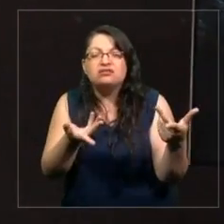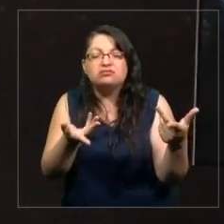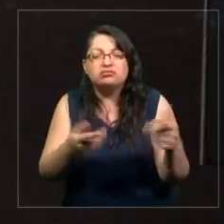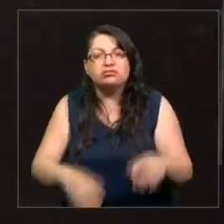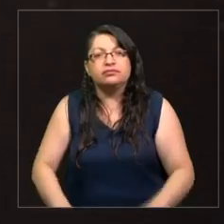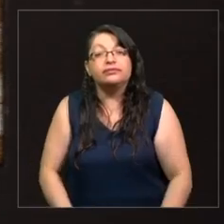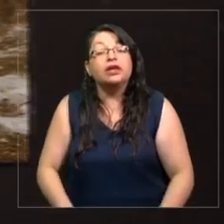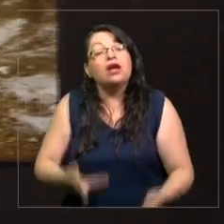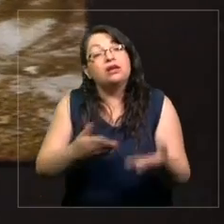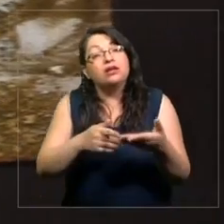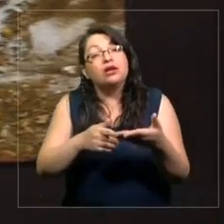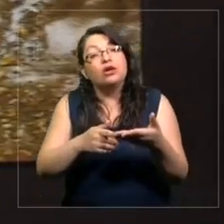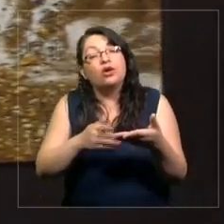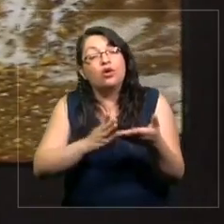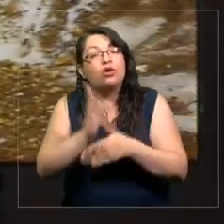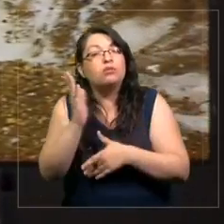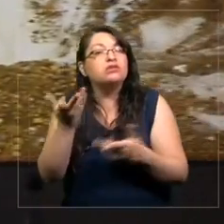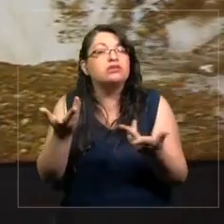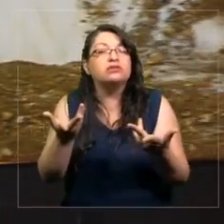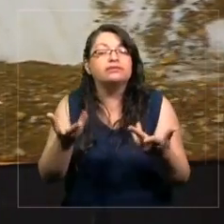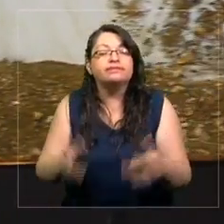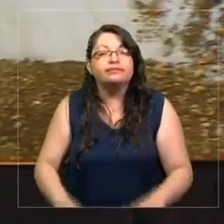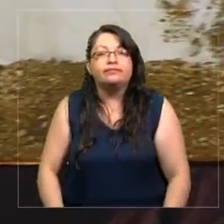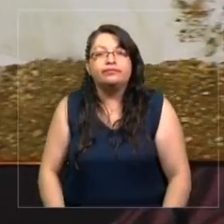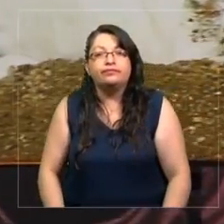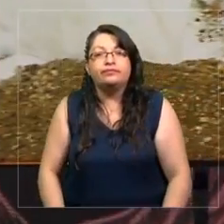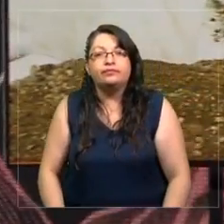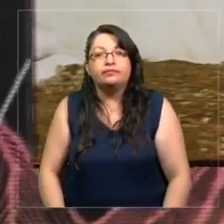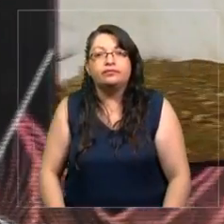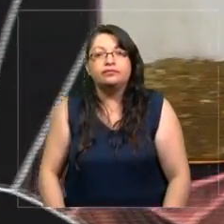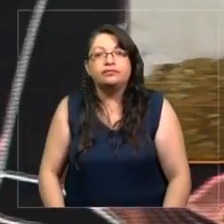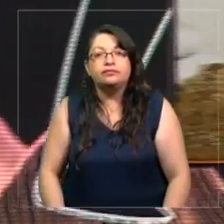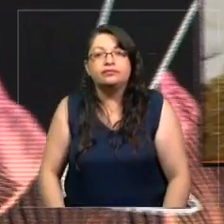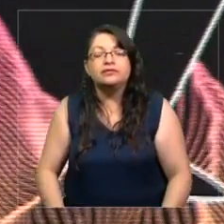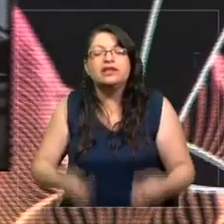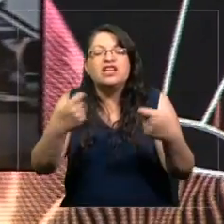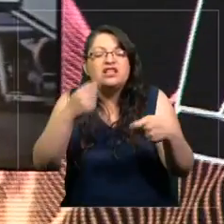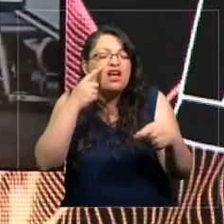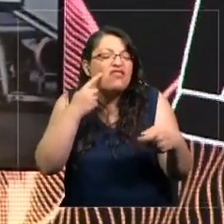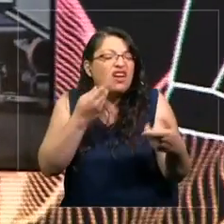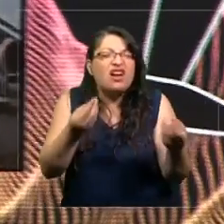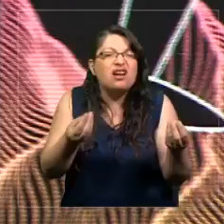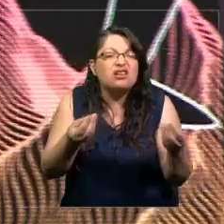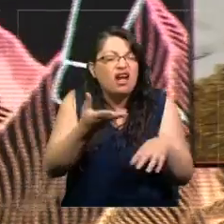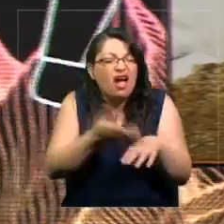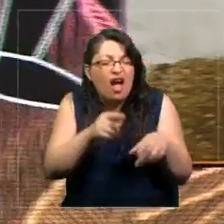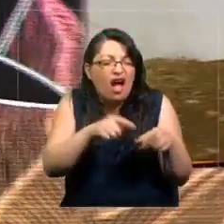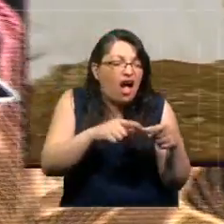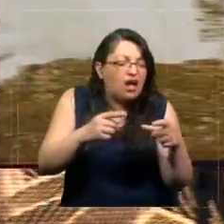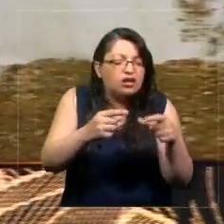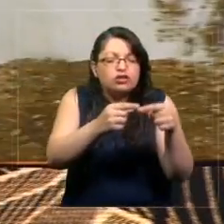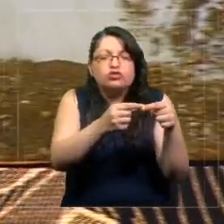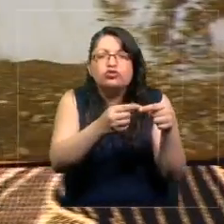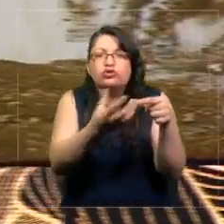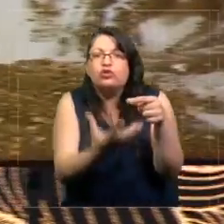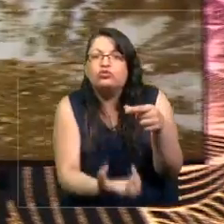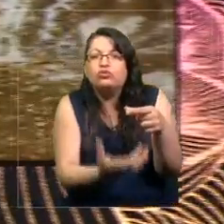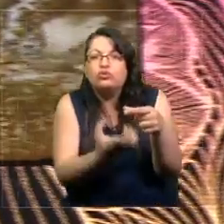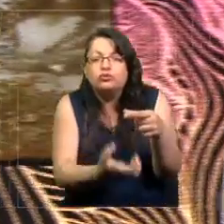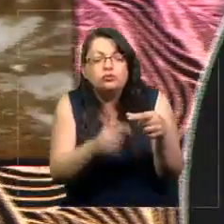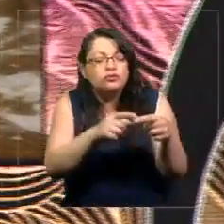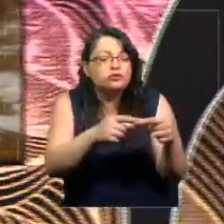Entonces empezó a tratar de ver que habían esas imágenes, escanear los negativos, etc.